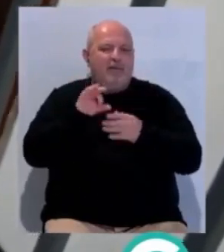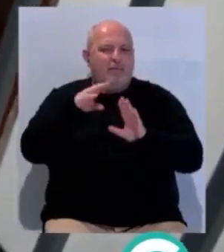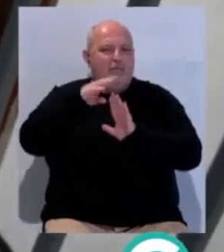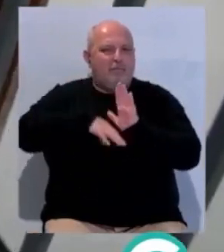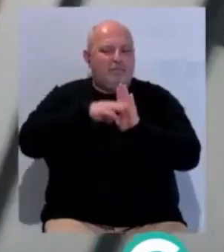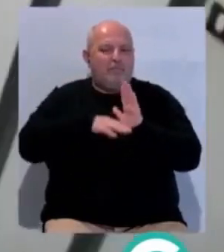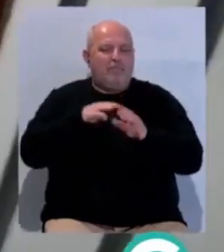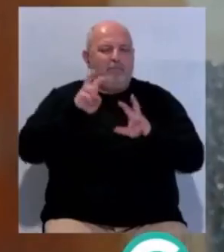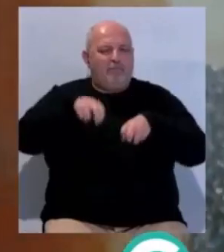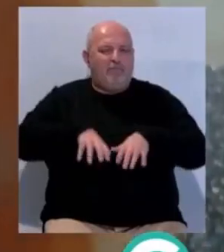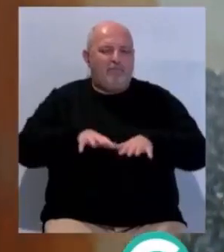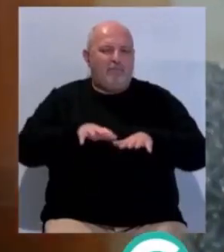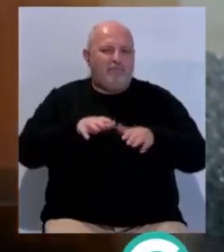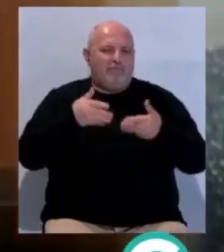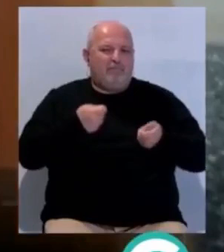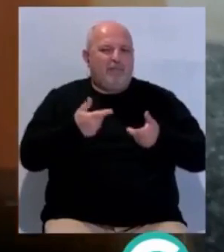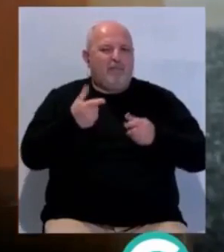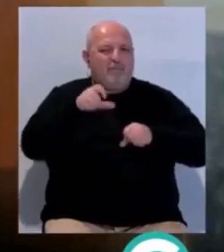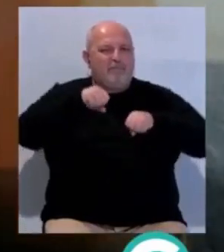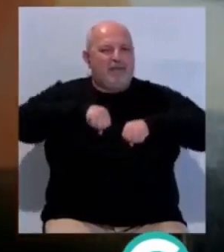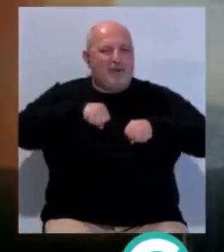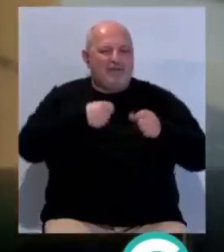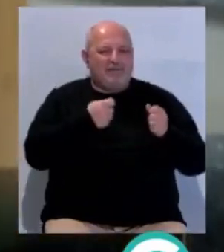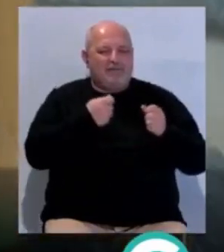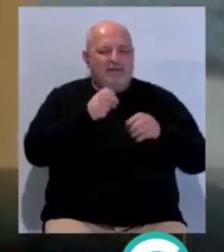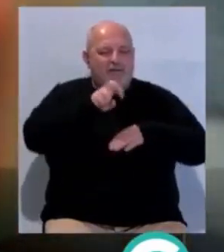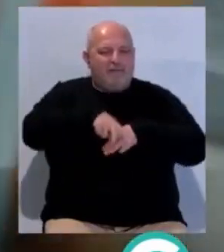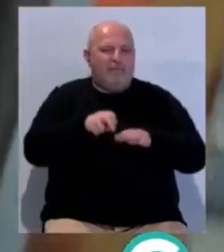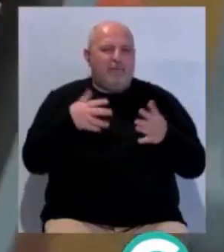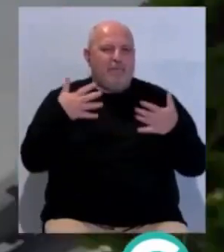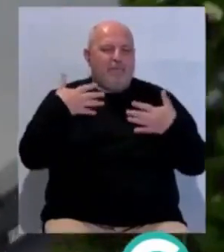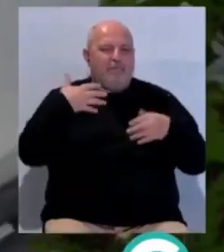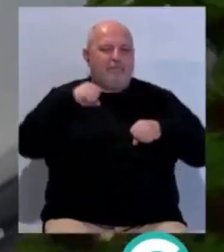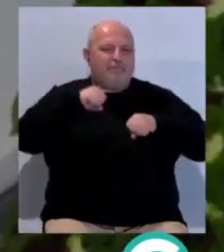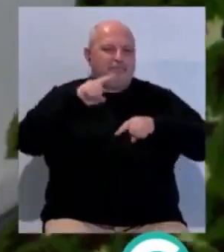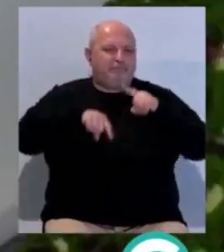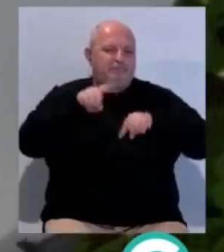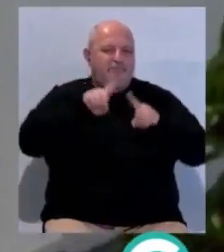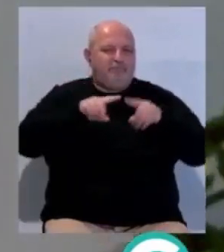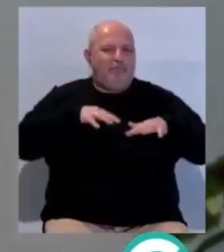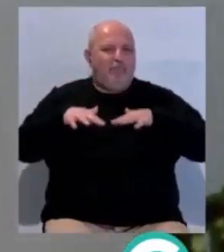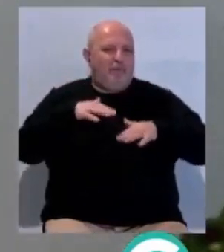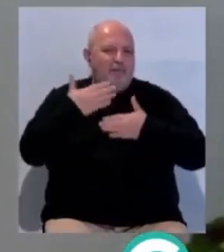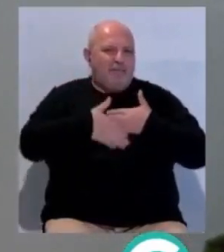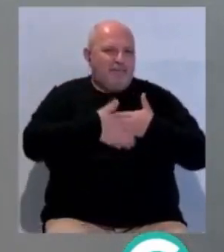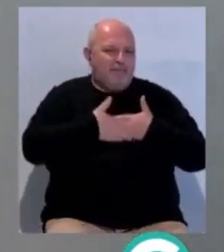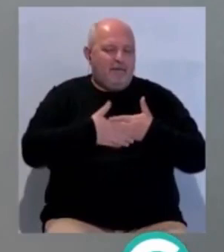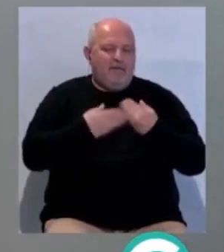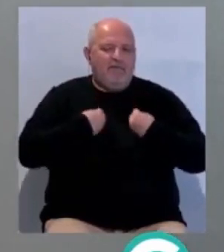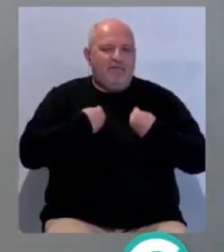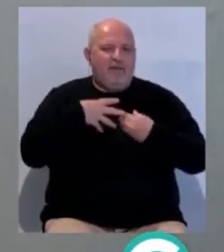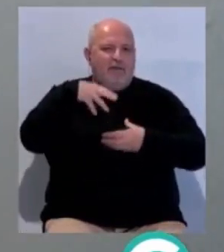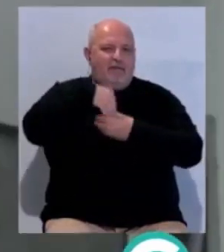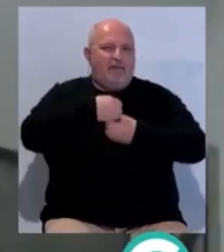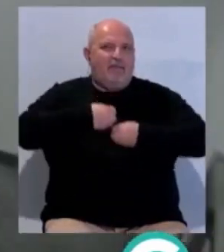programa Bajemos a la Calle, una iniciativa que permite la salida de personas mayores o con problemas de movilidad que viven